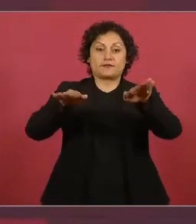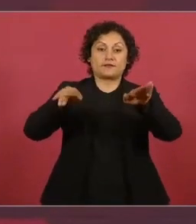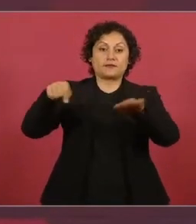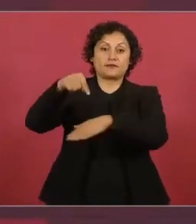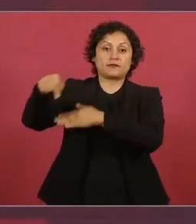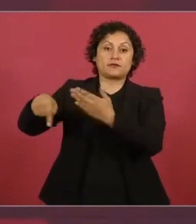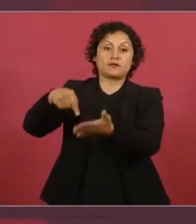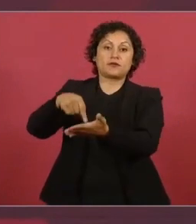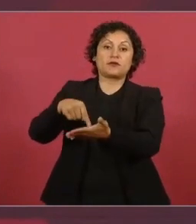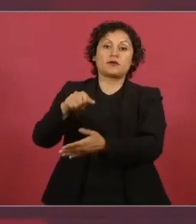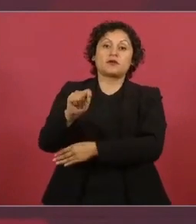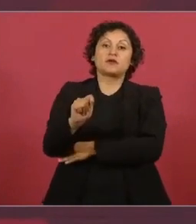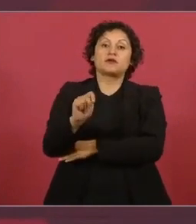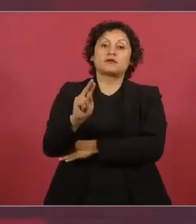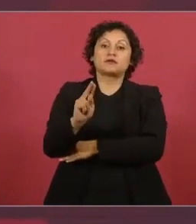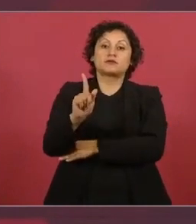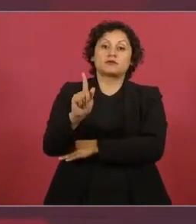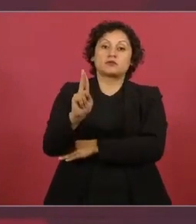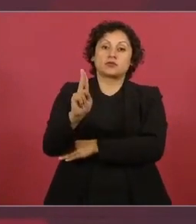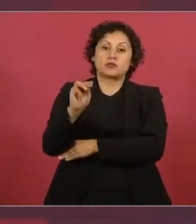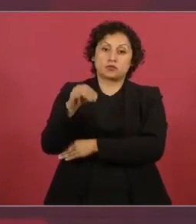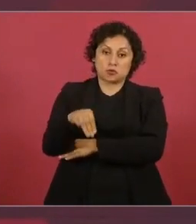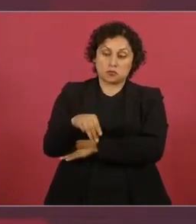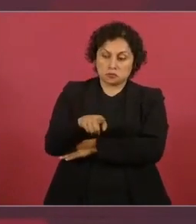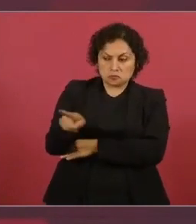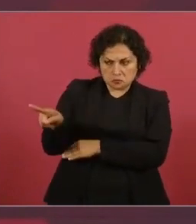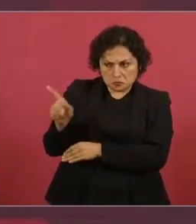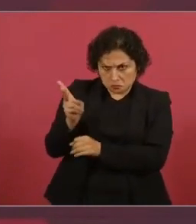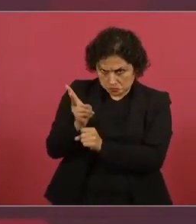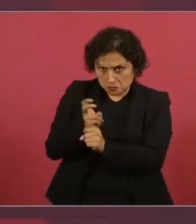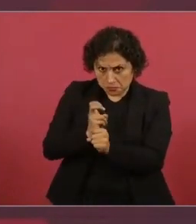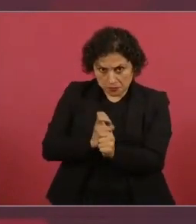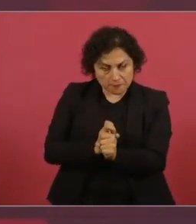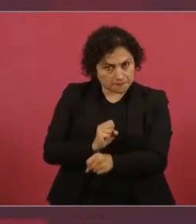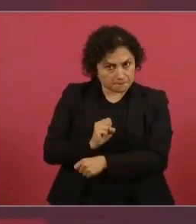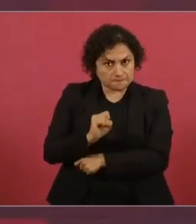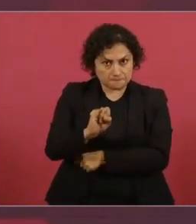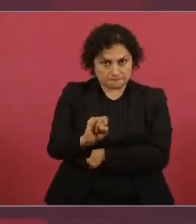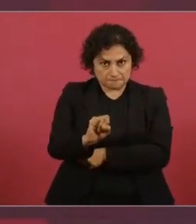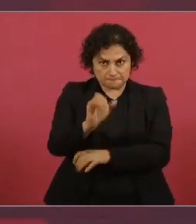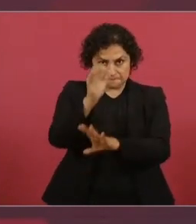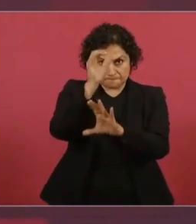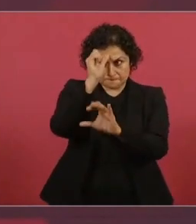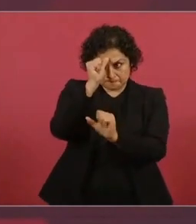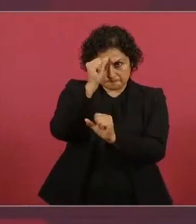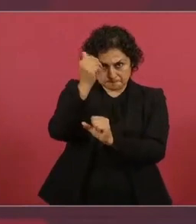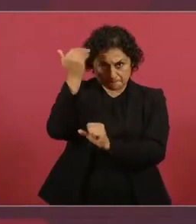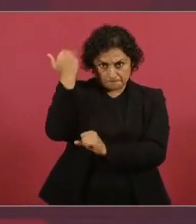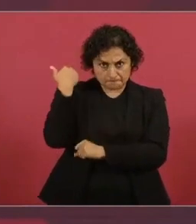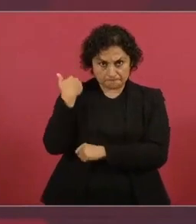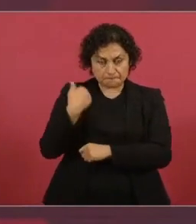están invitadas e invitados ya quedamos nomás